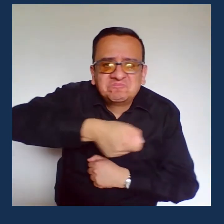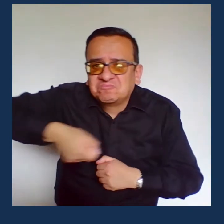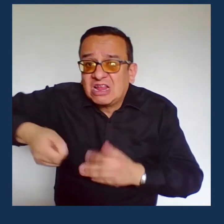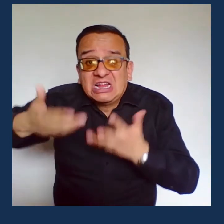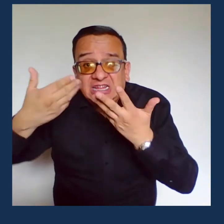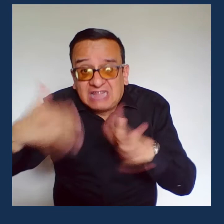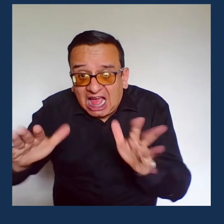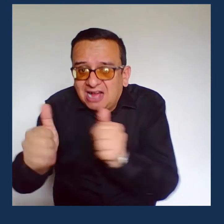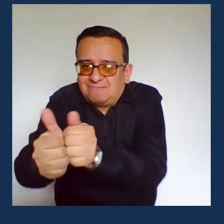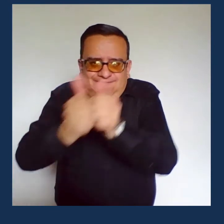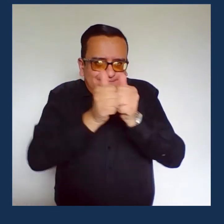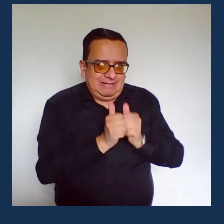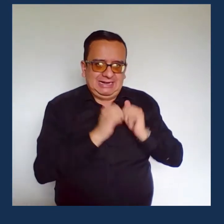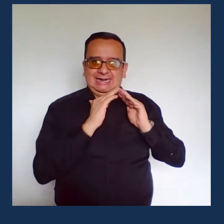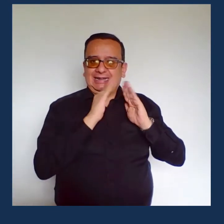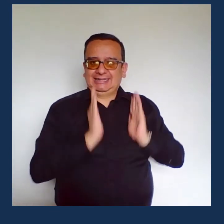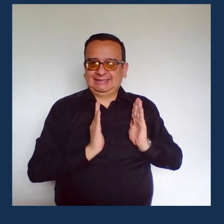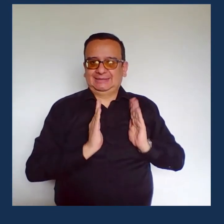mascotas